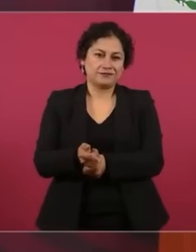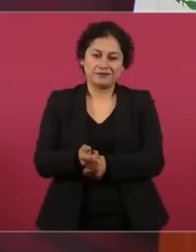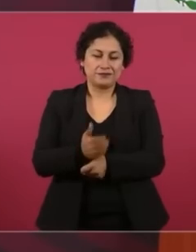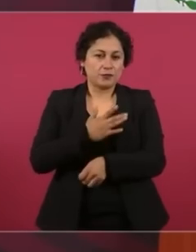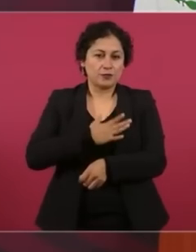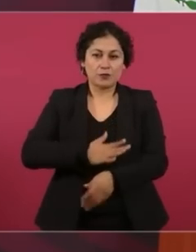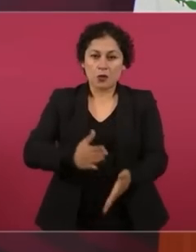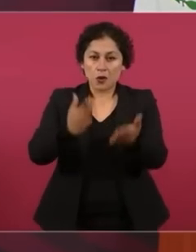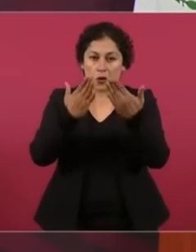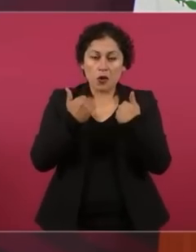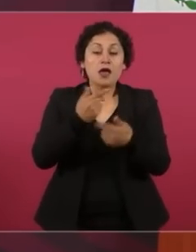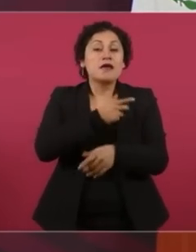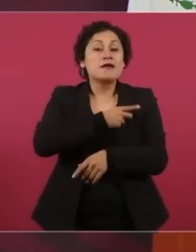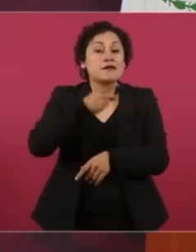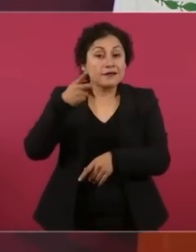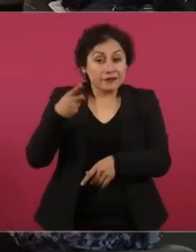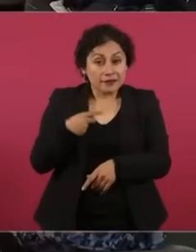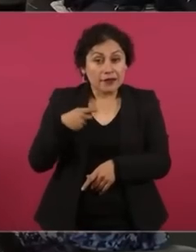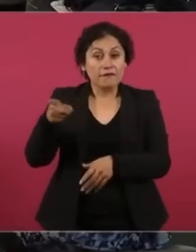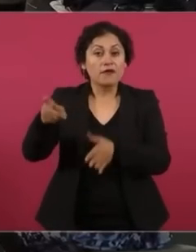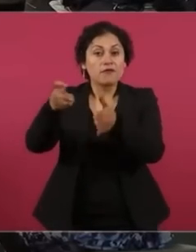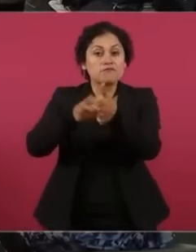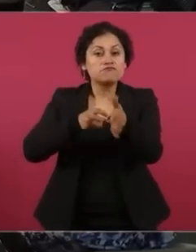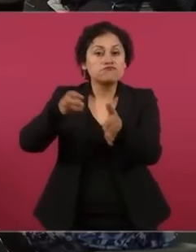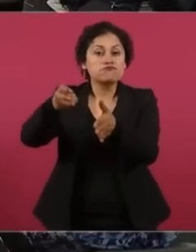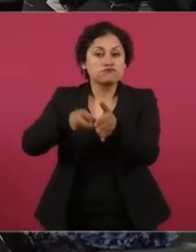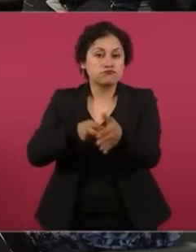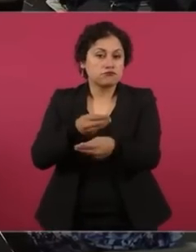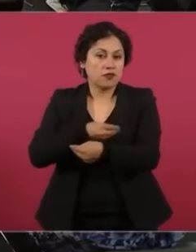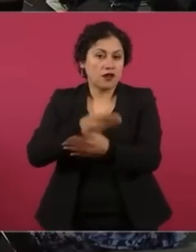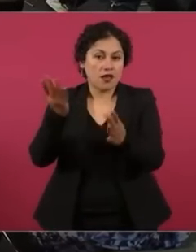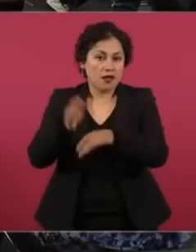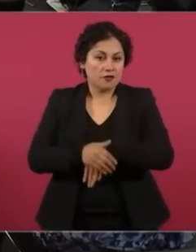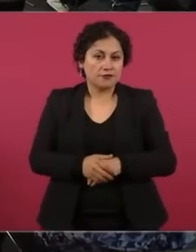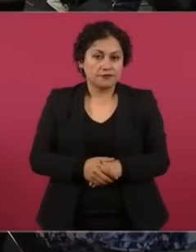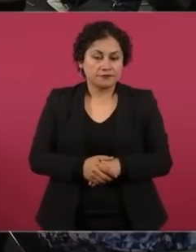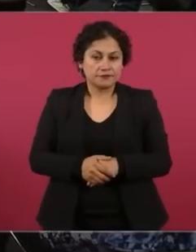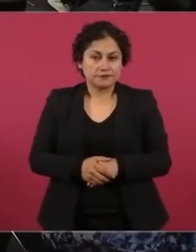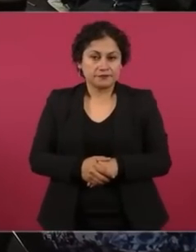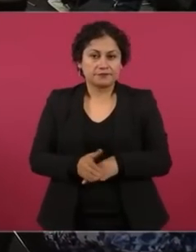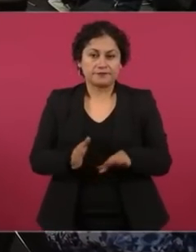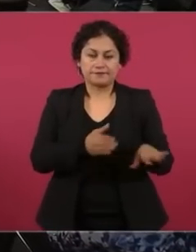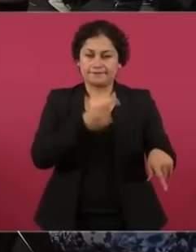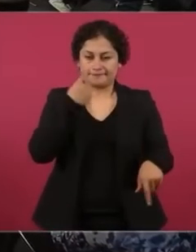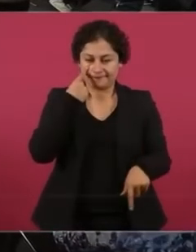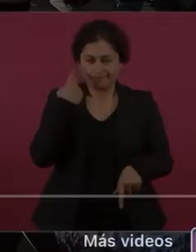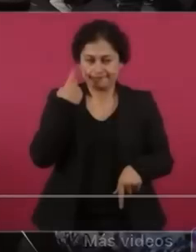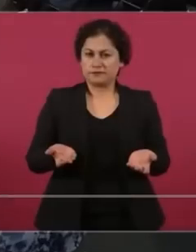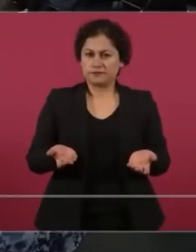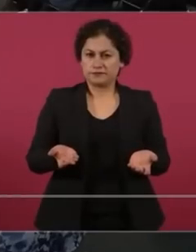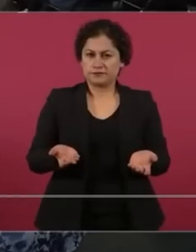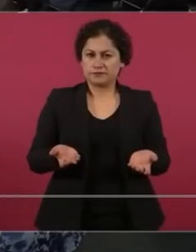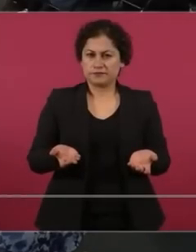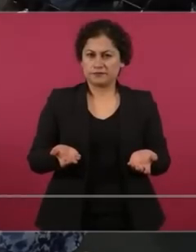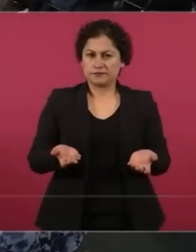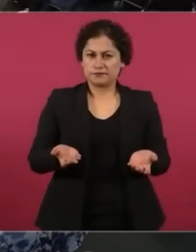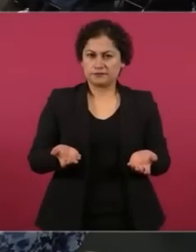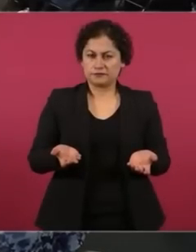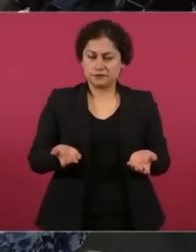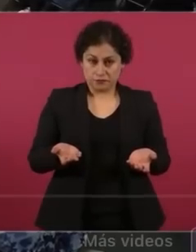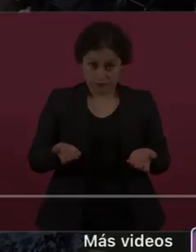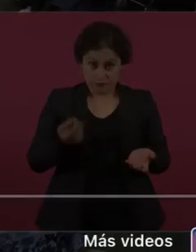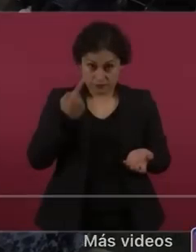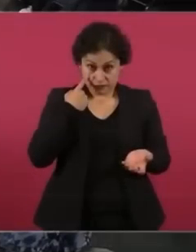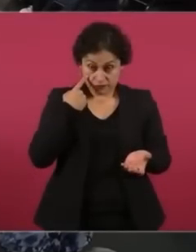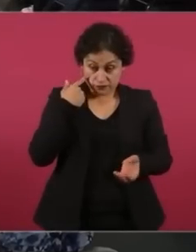Y esto, miren este señor, de una reforma